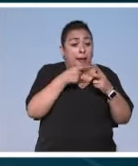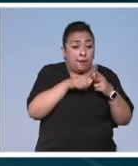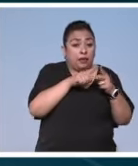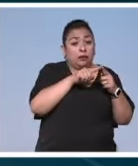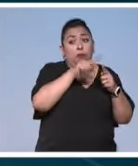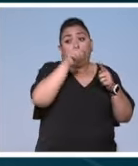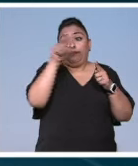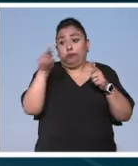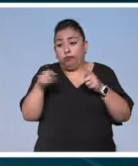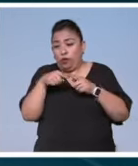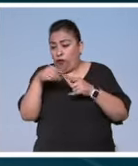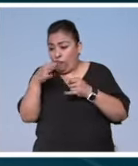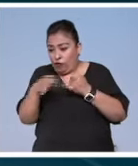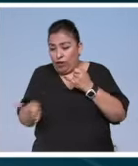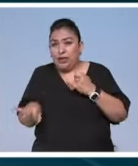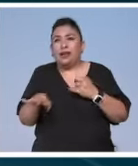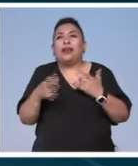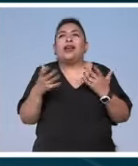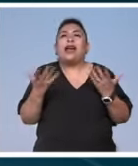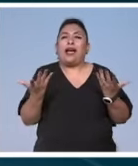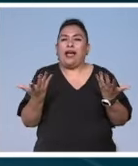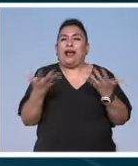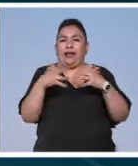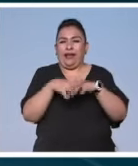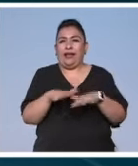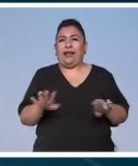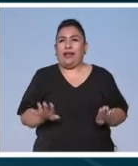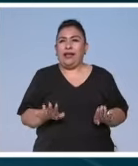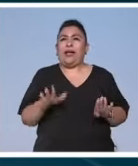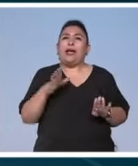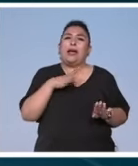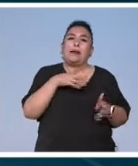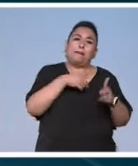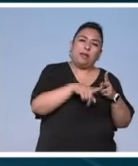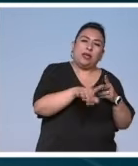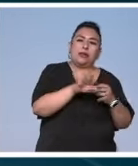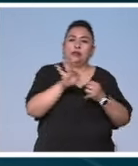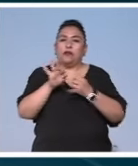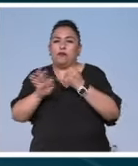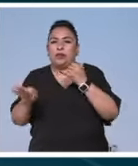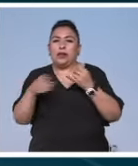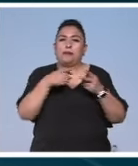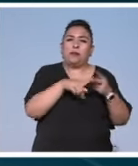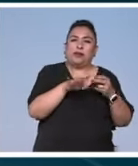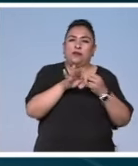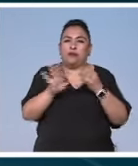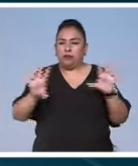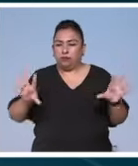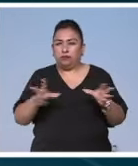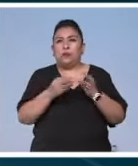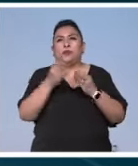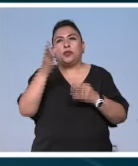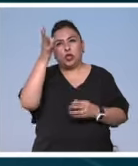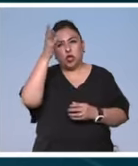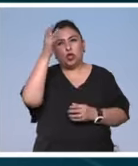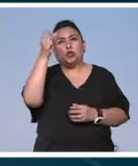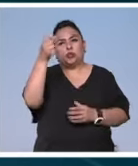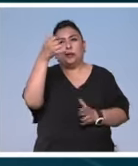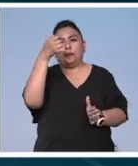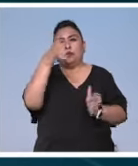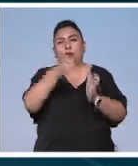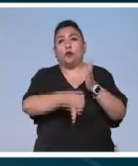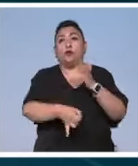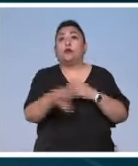combinamos todos estos factores que tienen que ver con principios y finales para poder hablar como de un concepto mucho más